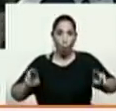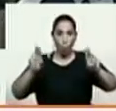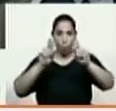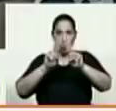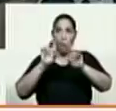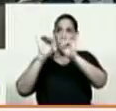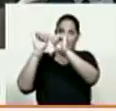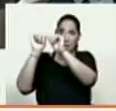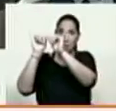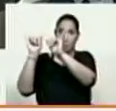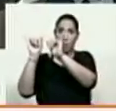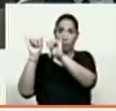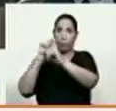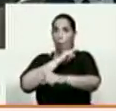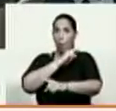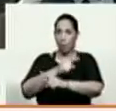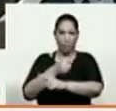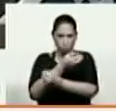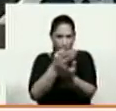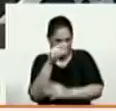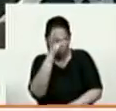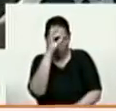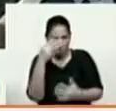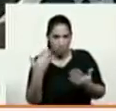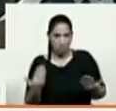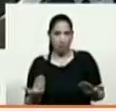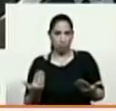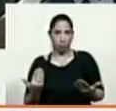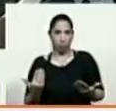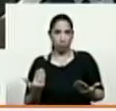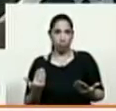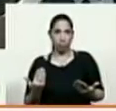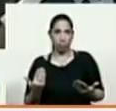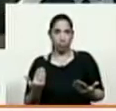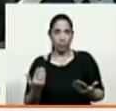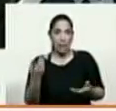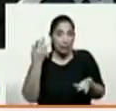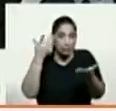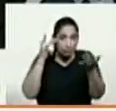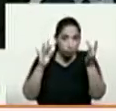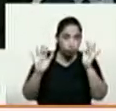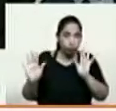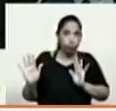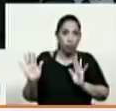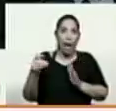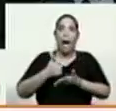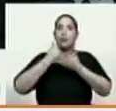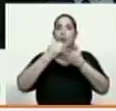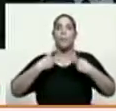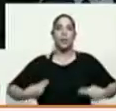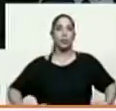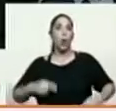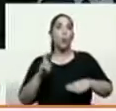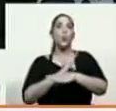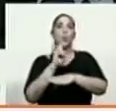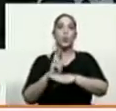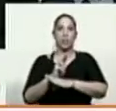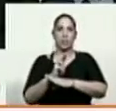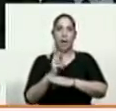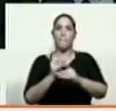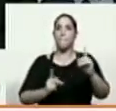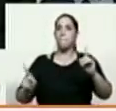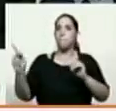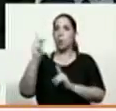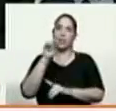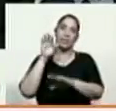por si no sabían ustedes la excusa de la ayuda humanitaria ha sido utilizada por potencias extranjeras